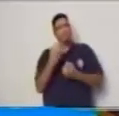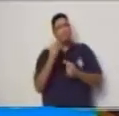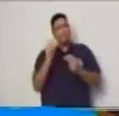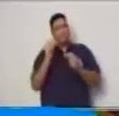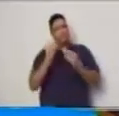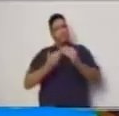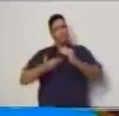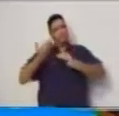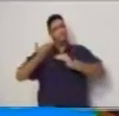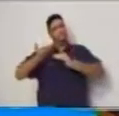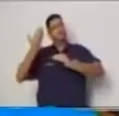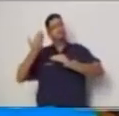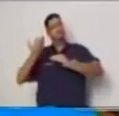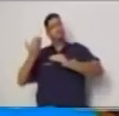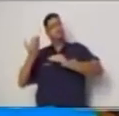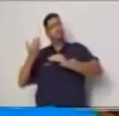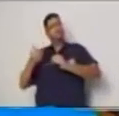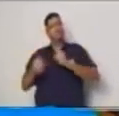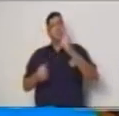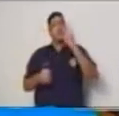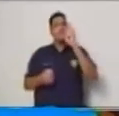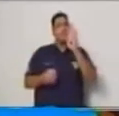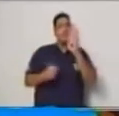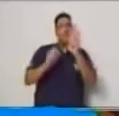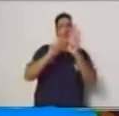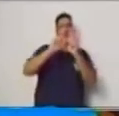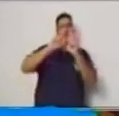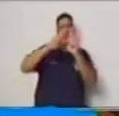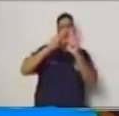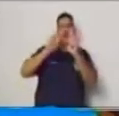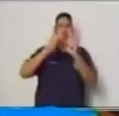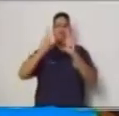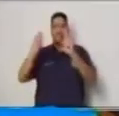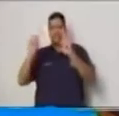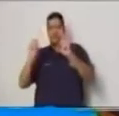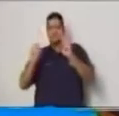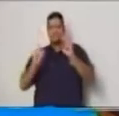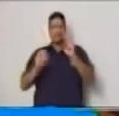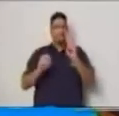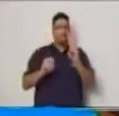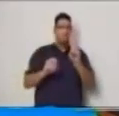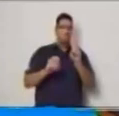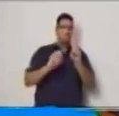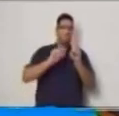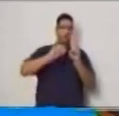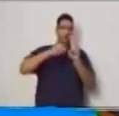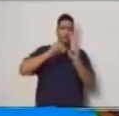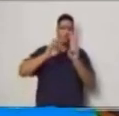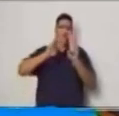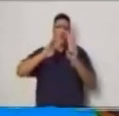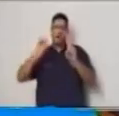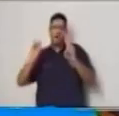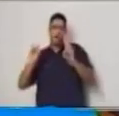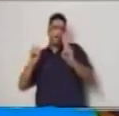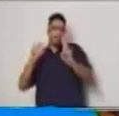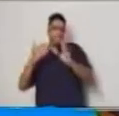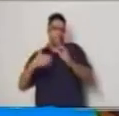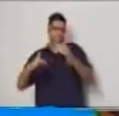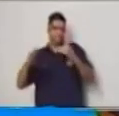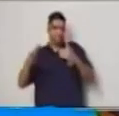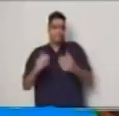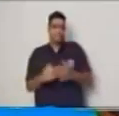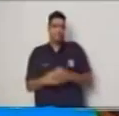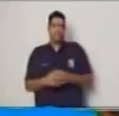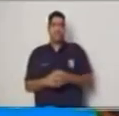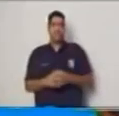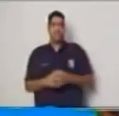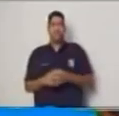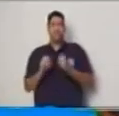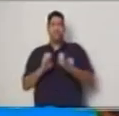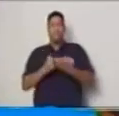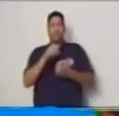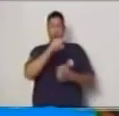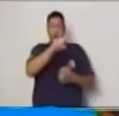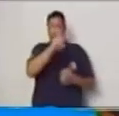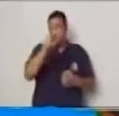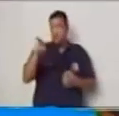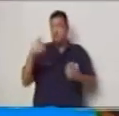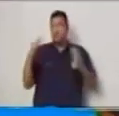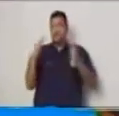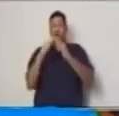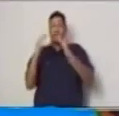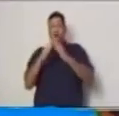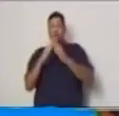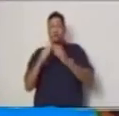1-20 2-40 3-60 y tú en este momento estás experimentando